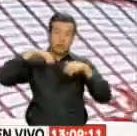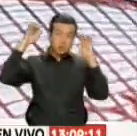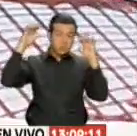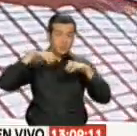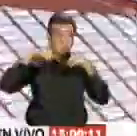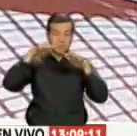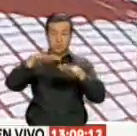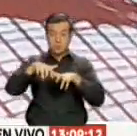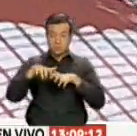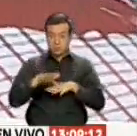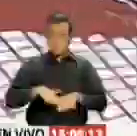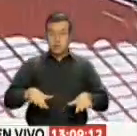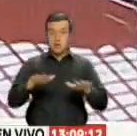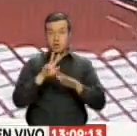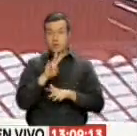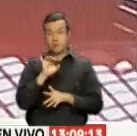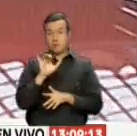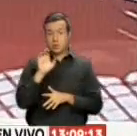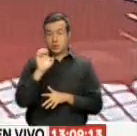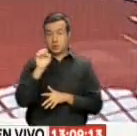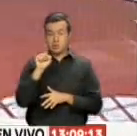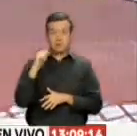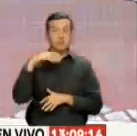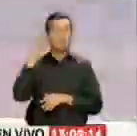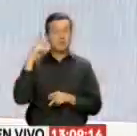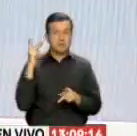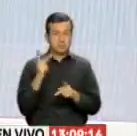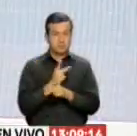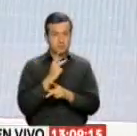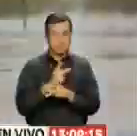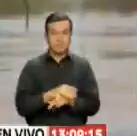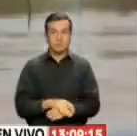agrícola del Cantón Vinces es uno de los más perjudicados.